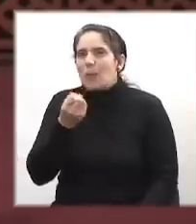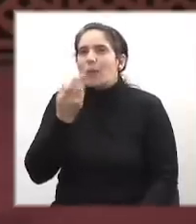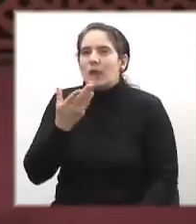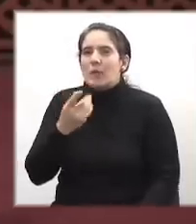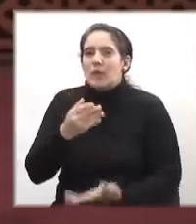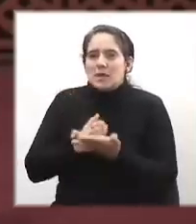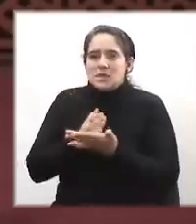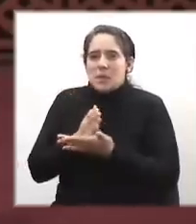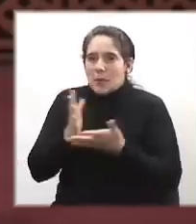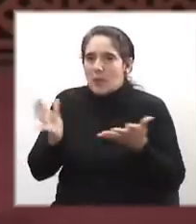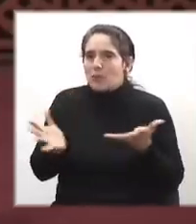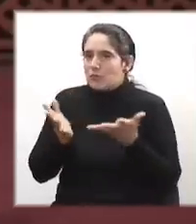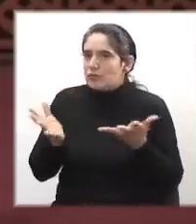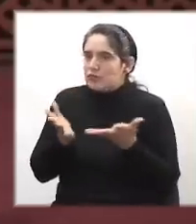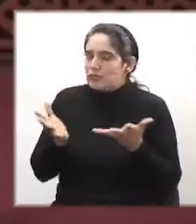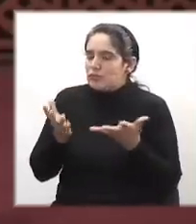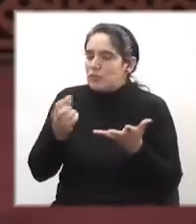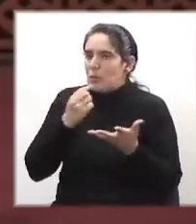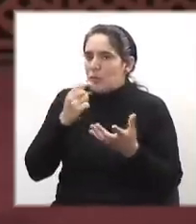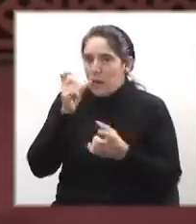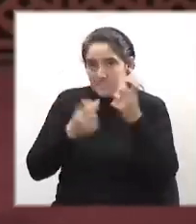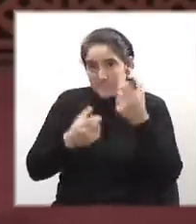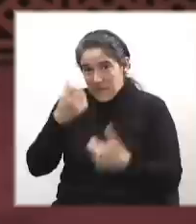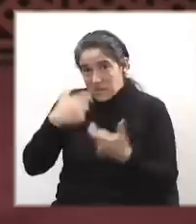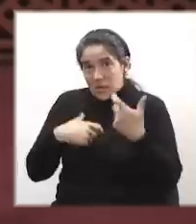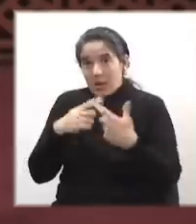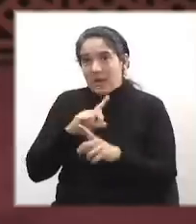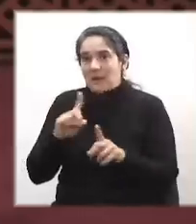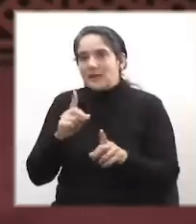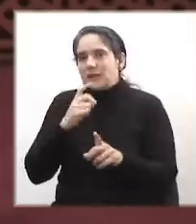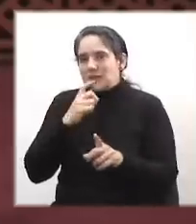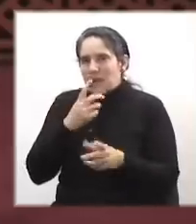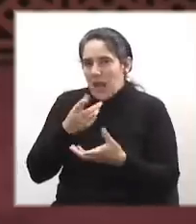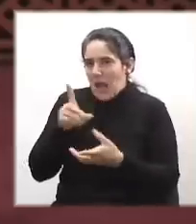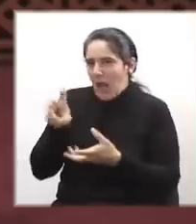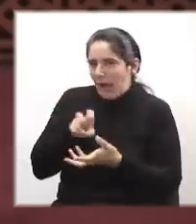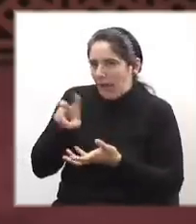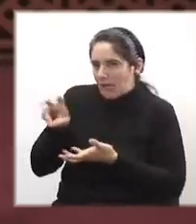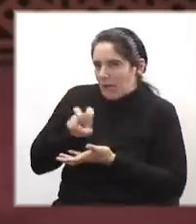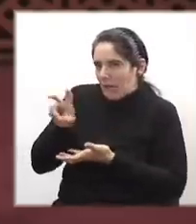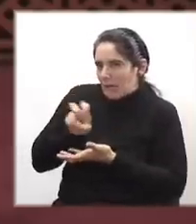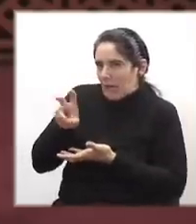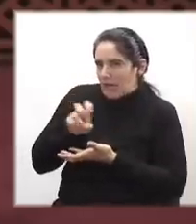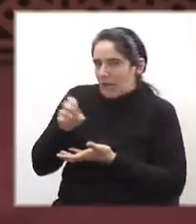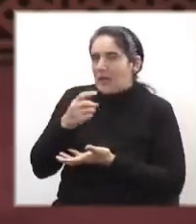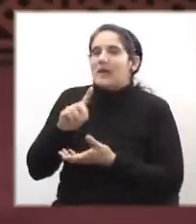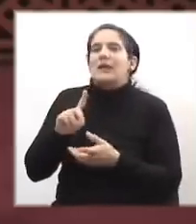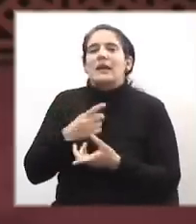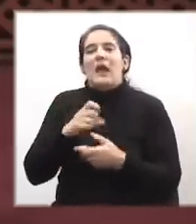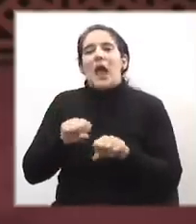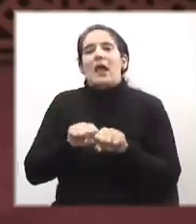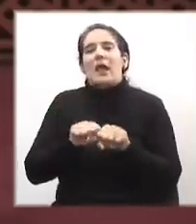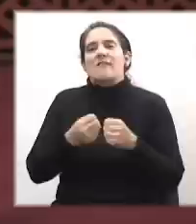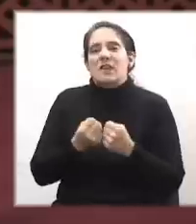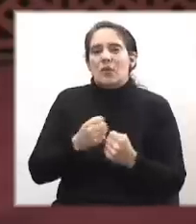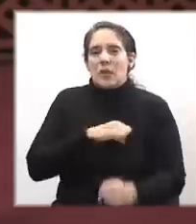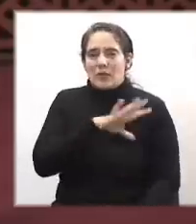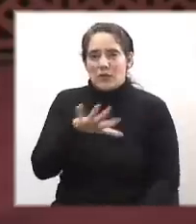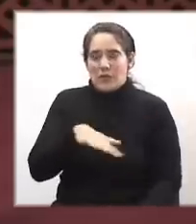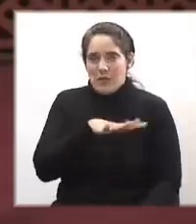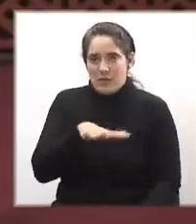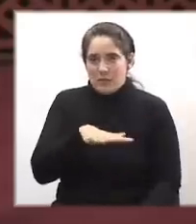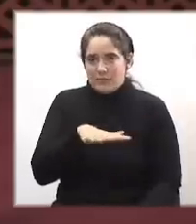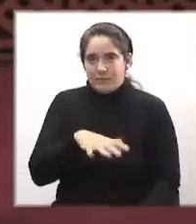a espalda de los intereses de nuestros pueblos, siguen lucrando con la fractura instalada en plena